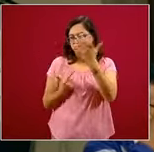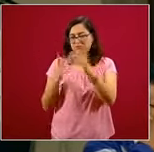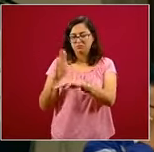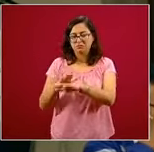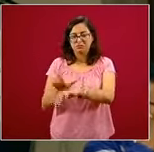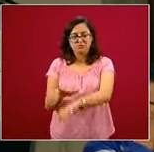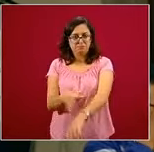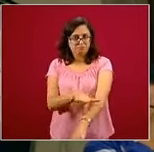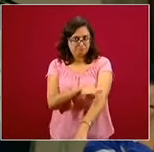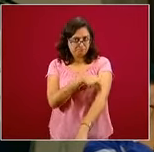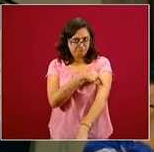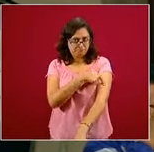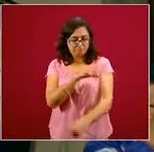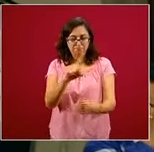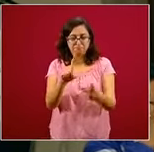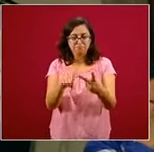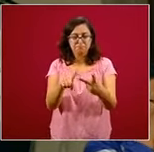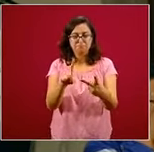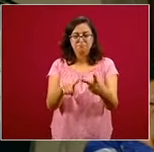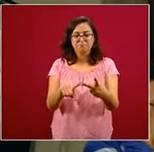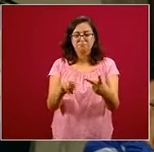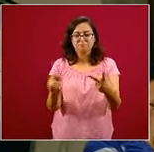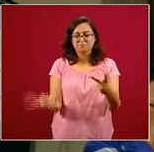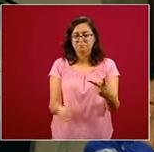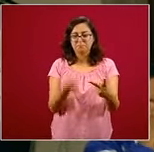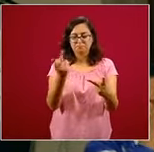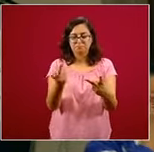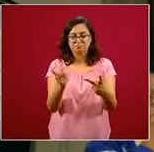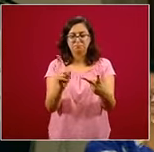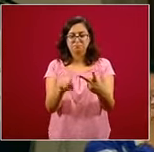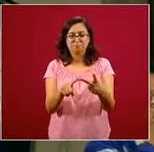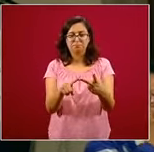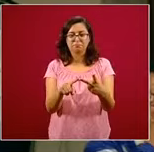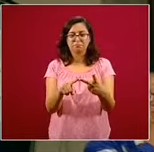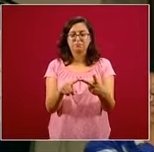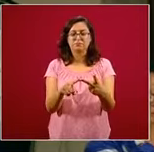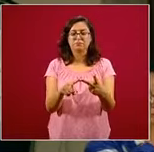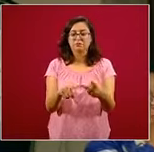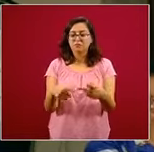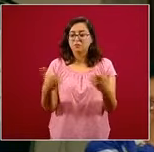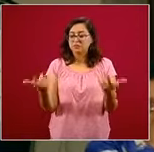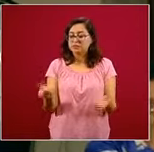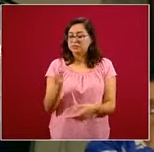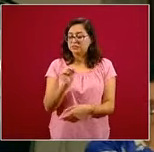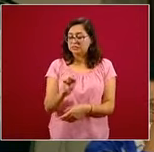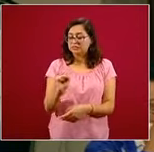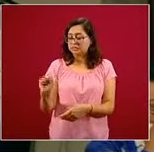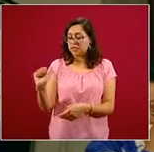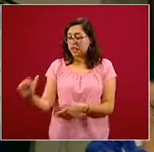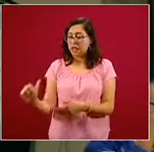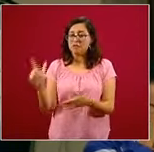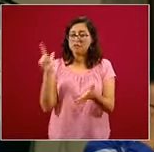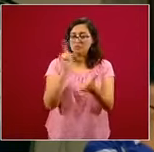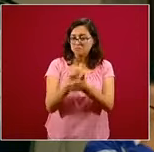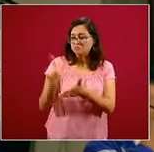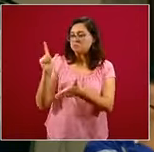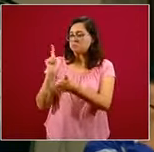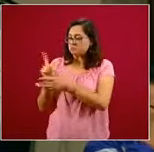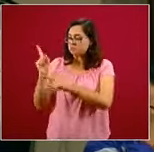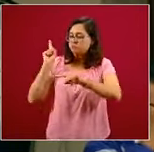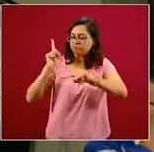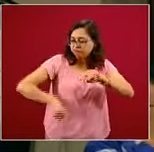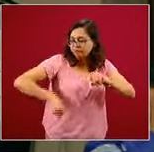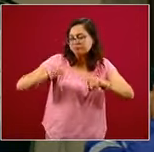Y la otra pregunta es si dentro de este saneamiento de la Secretaría de Salud que sabemos que están en este